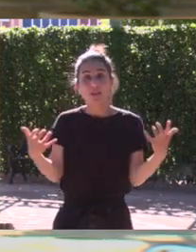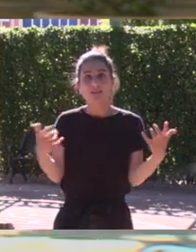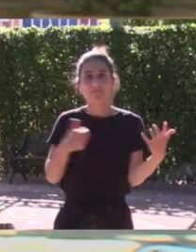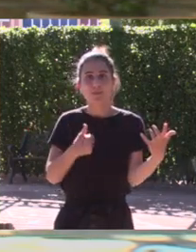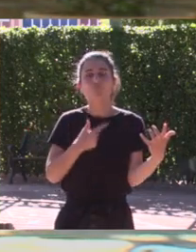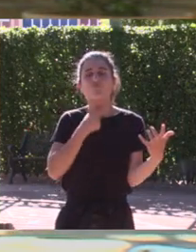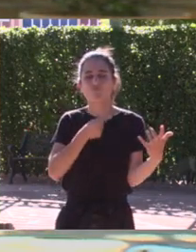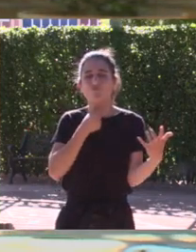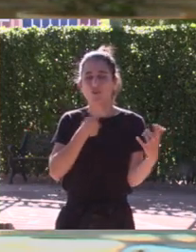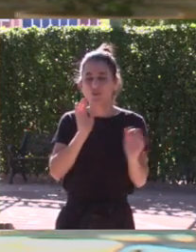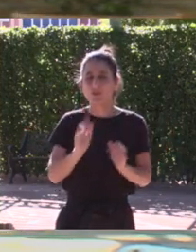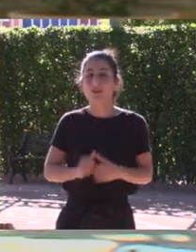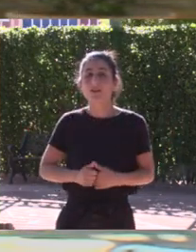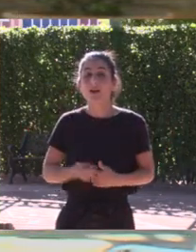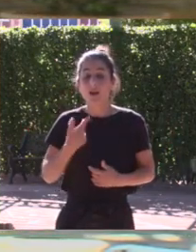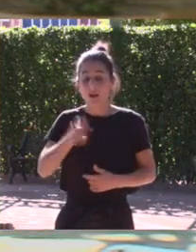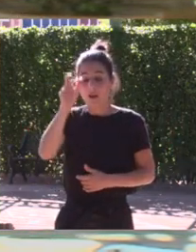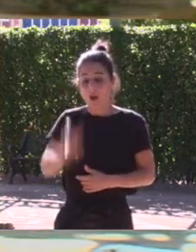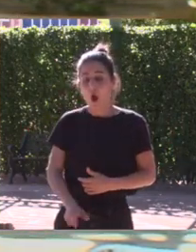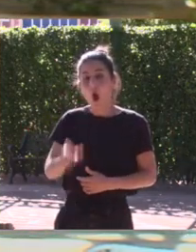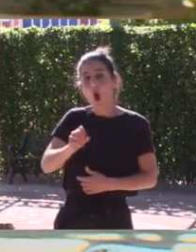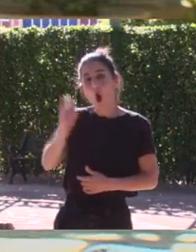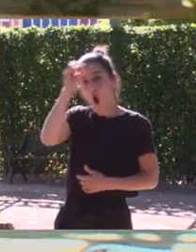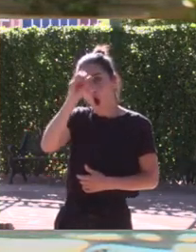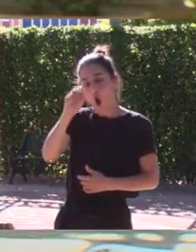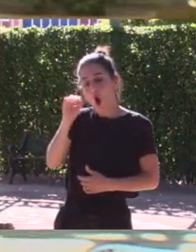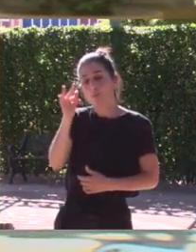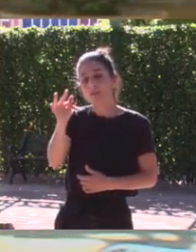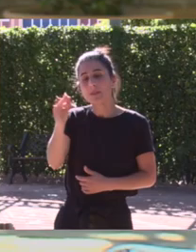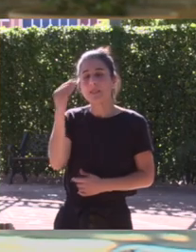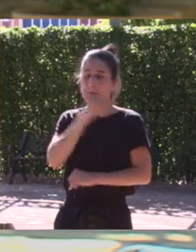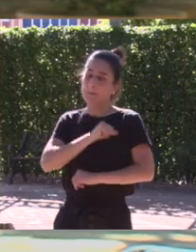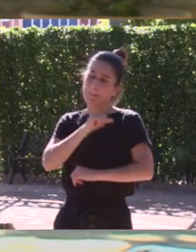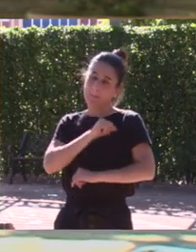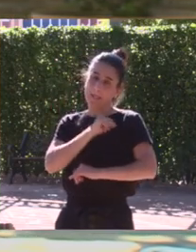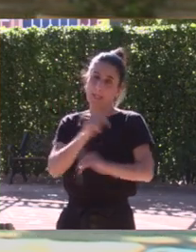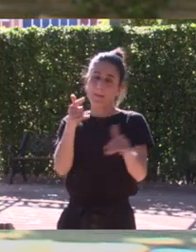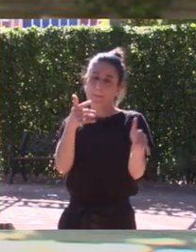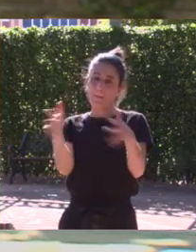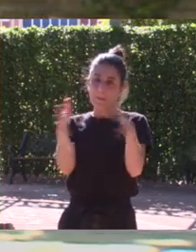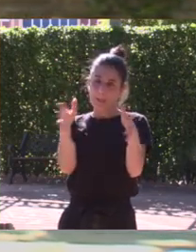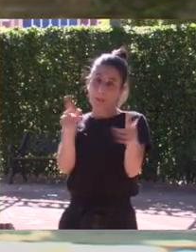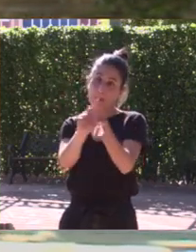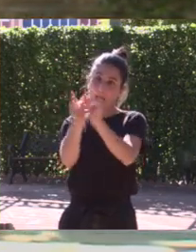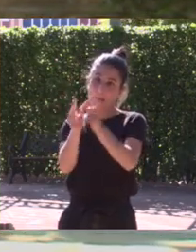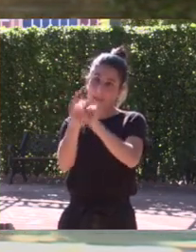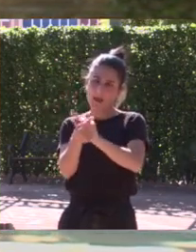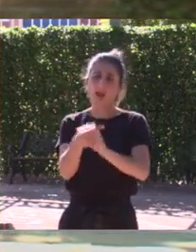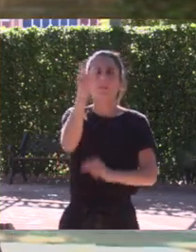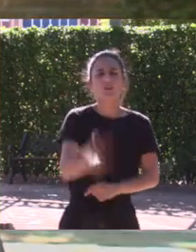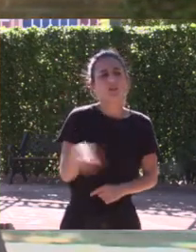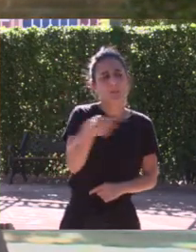una frase que a me gusta mucho que es que el optimista espera que el viento cambie el pesimista